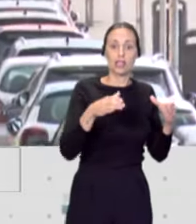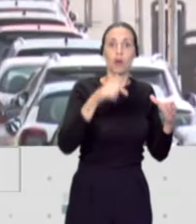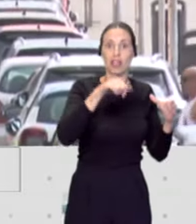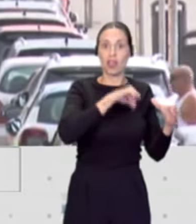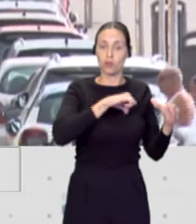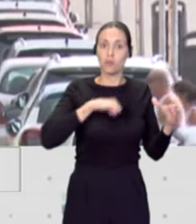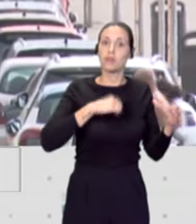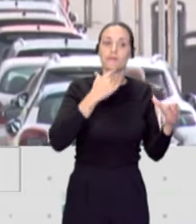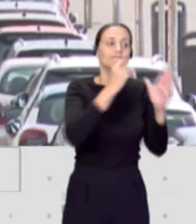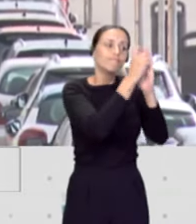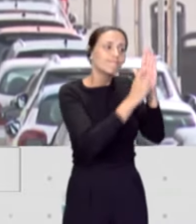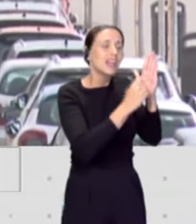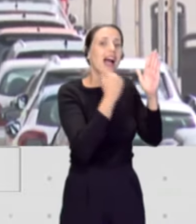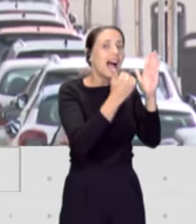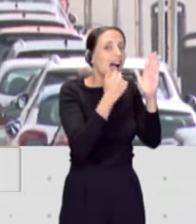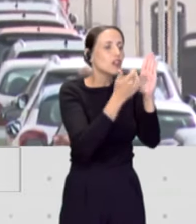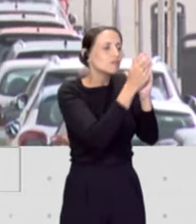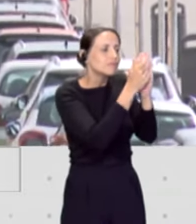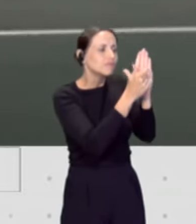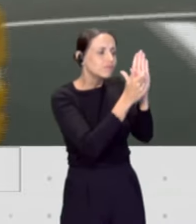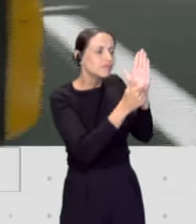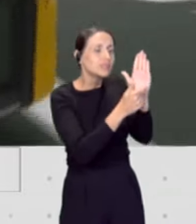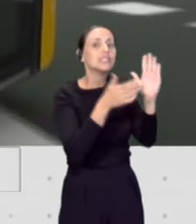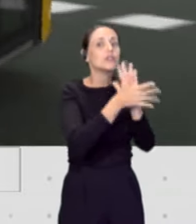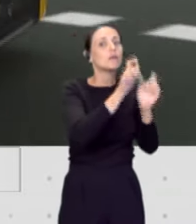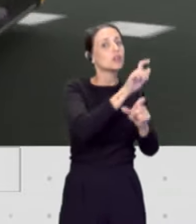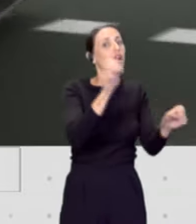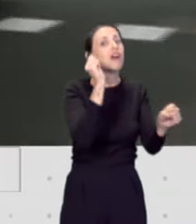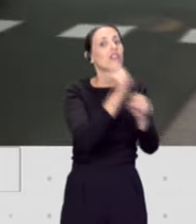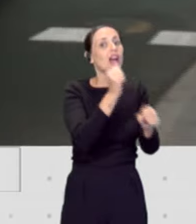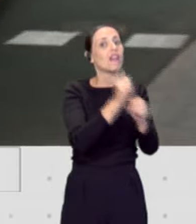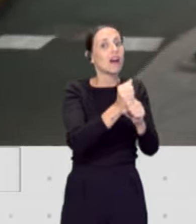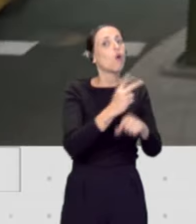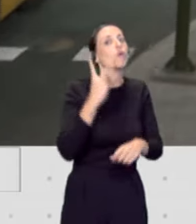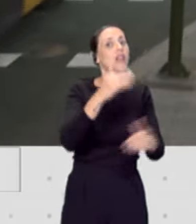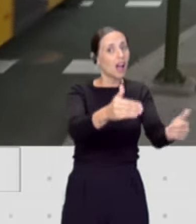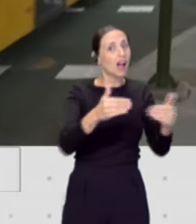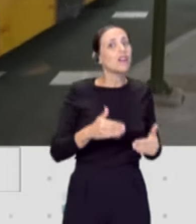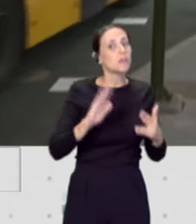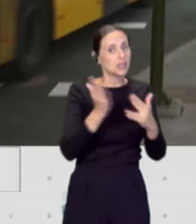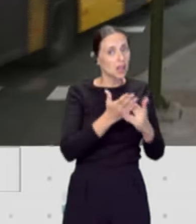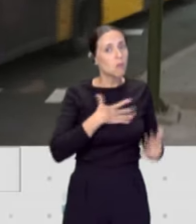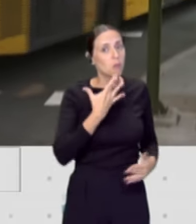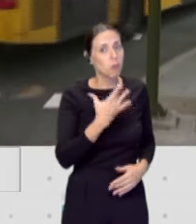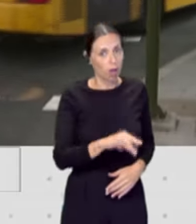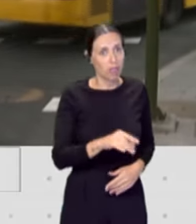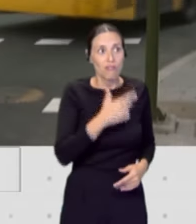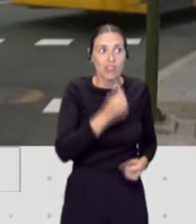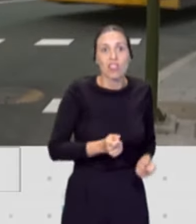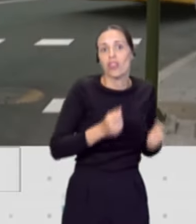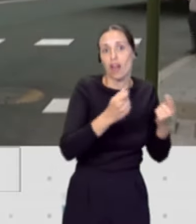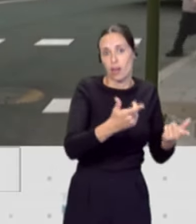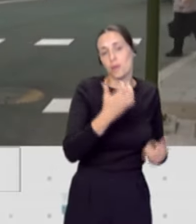tipo de clausulado que facilite el acceso de las personas trabajadoras a la jubilación anticipada parcial. Nosotros, por ejemplo, en Canarias